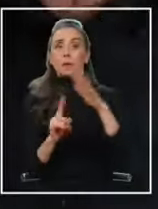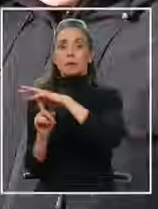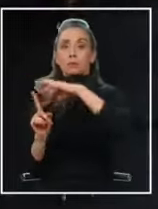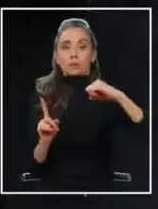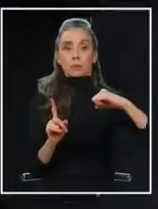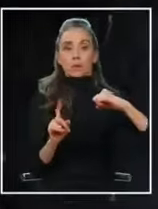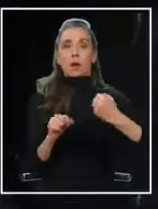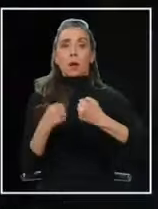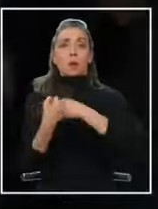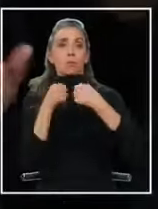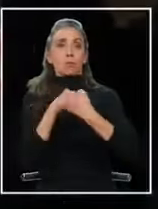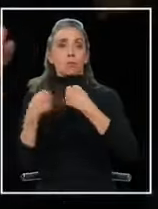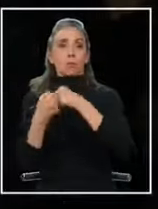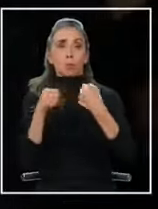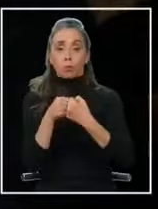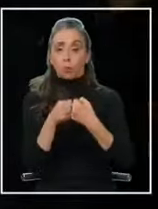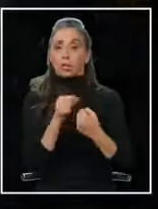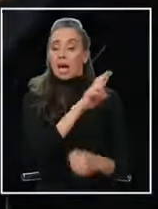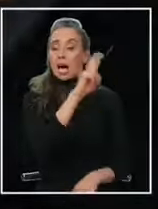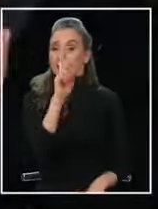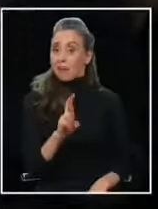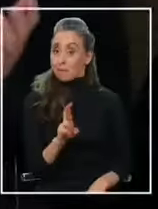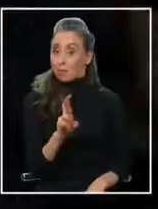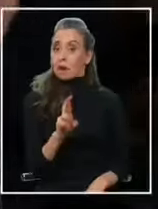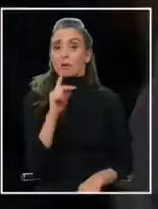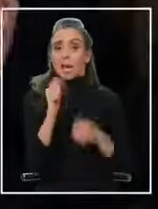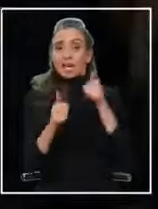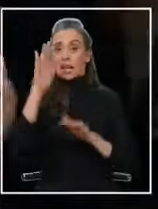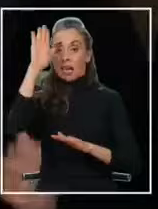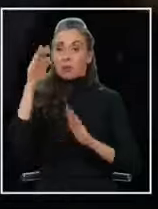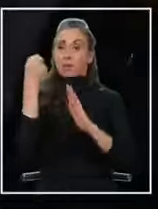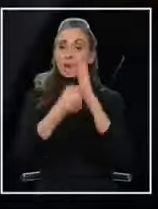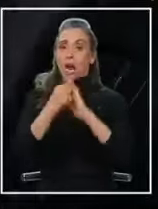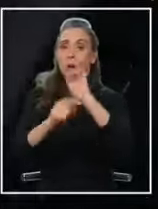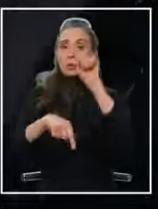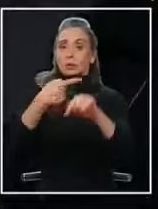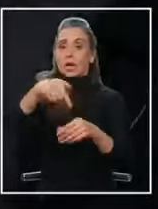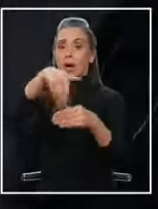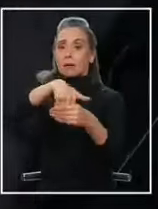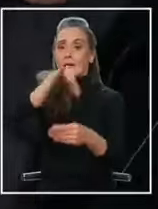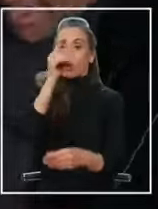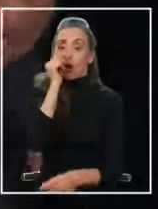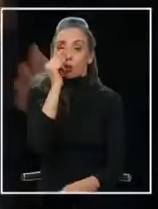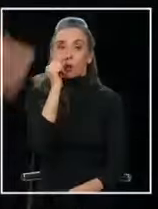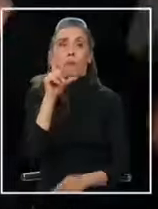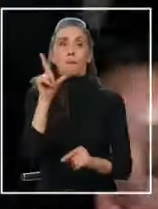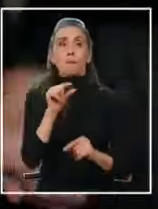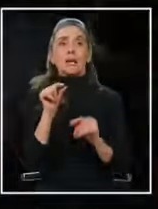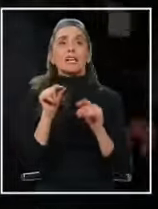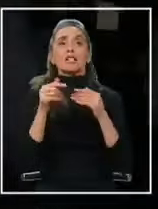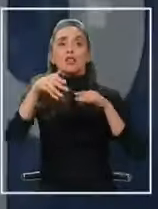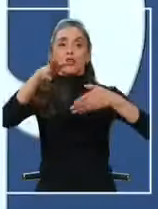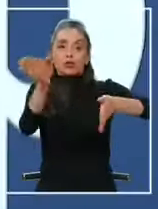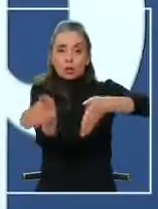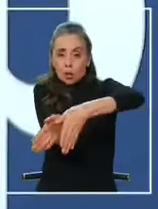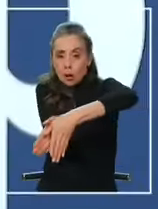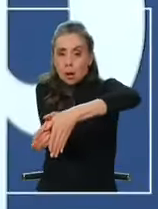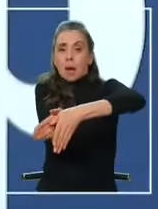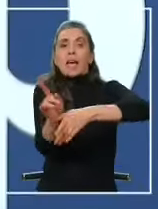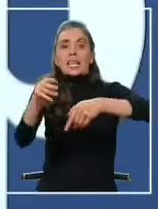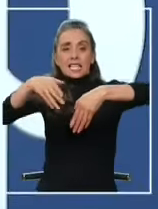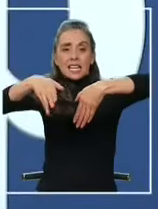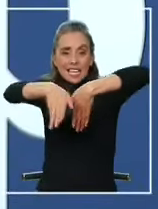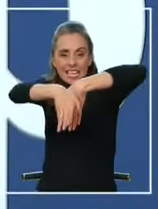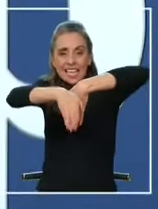pugna, sin embargo, continúa porque Republicanos tiene postulante y dará peleas en la elección de octubre. Menos palomas que tanto contaminan, sino